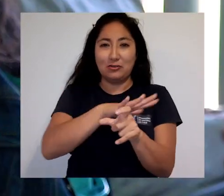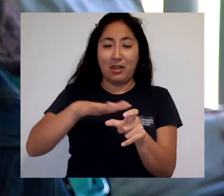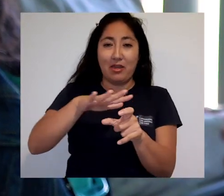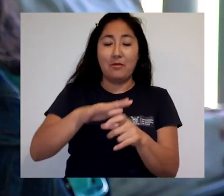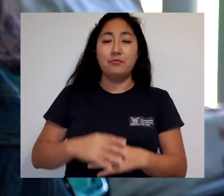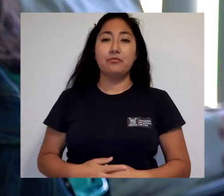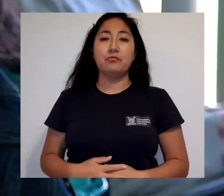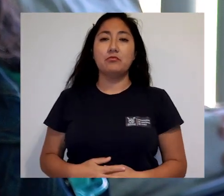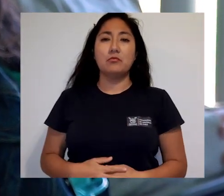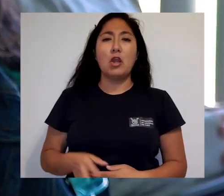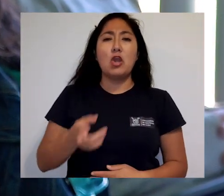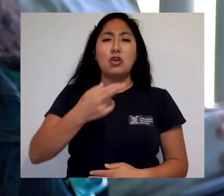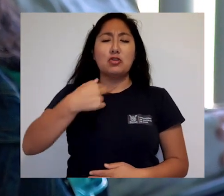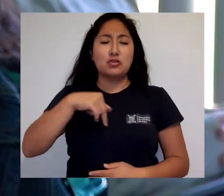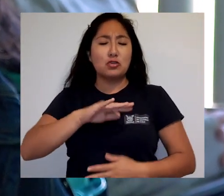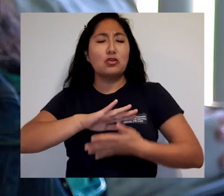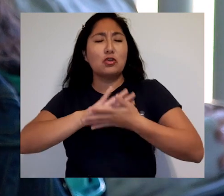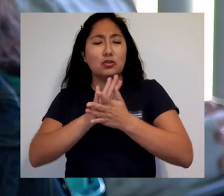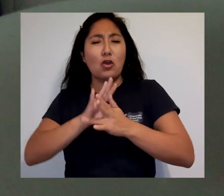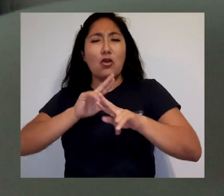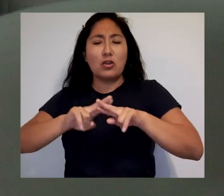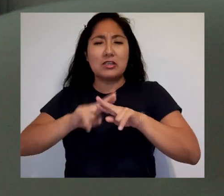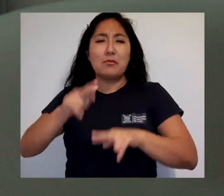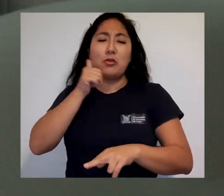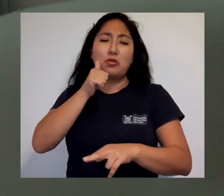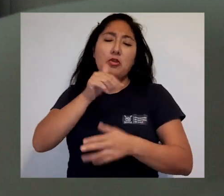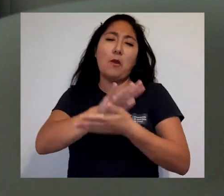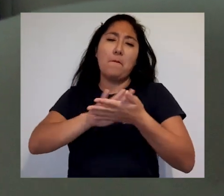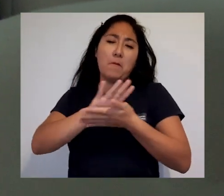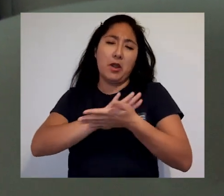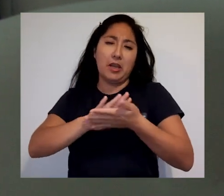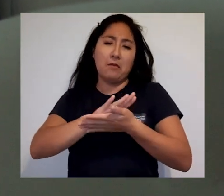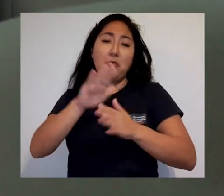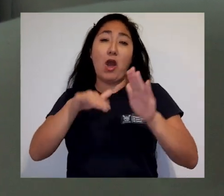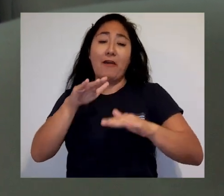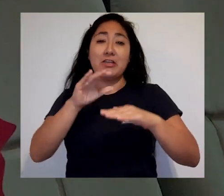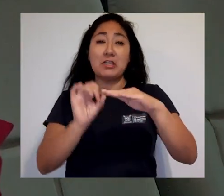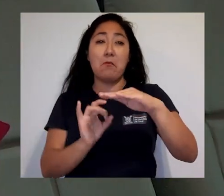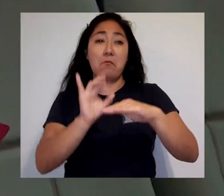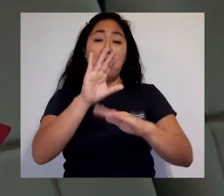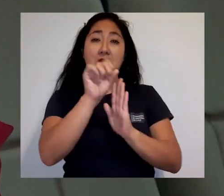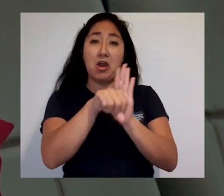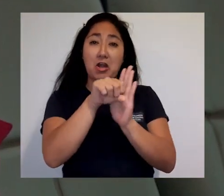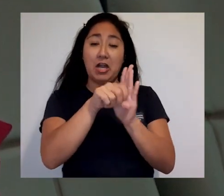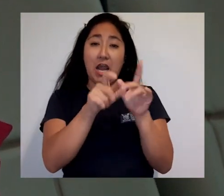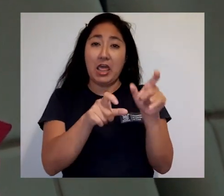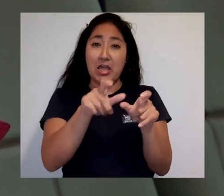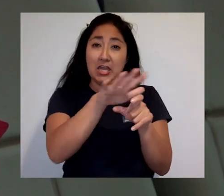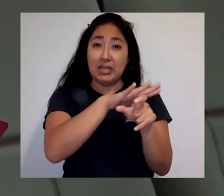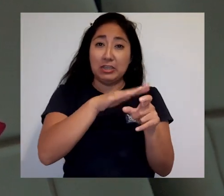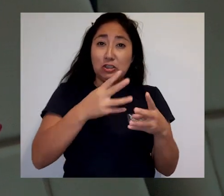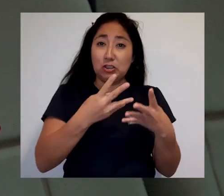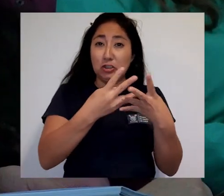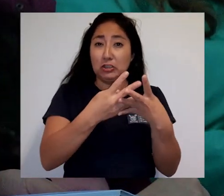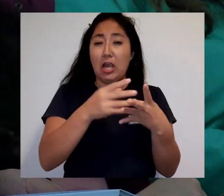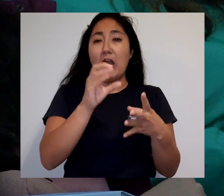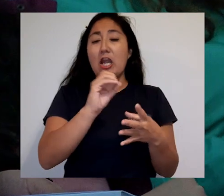Las cosas que aplicamos diariamente ya sea en contenidos, en redes, en conversaciones, en reuniones,